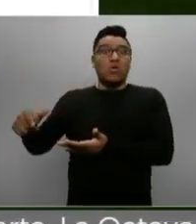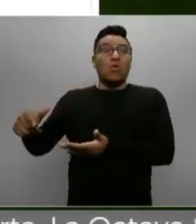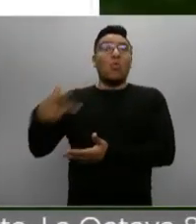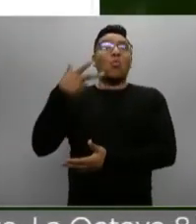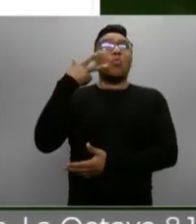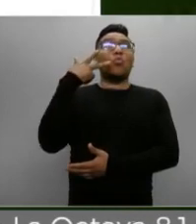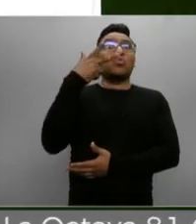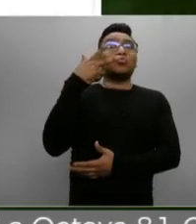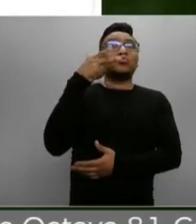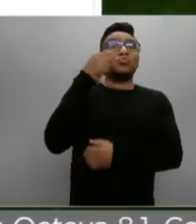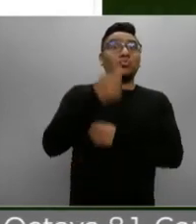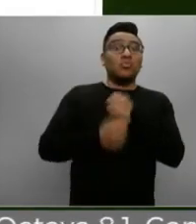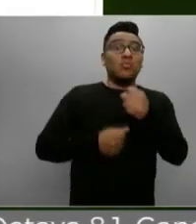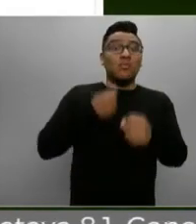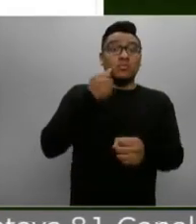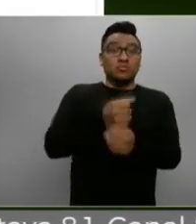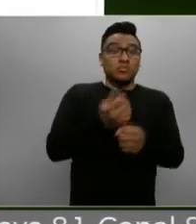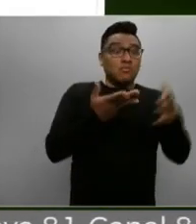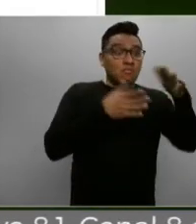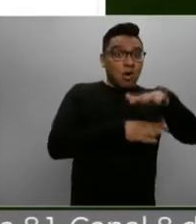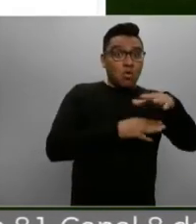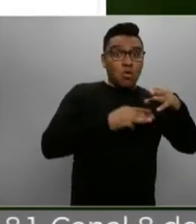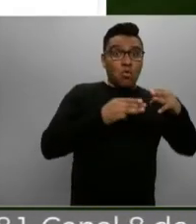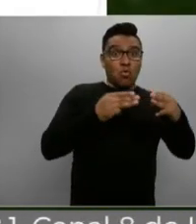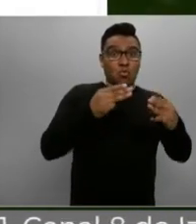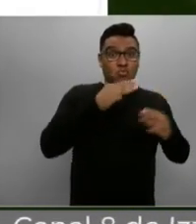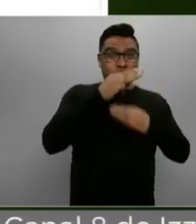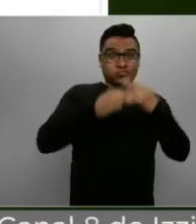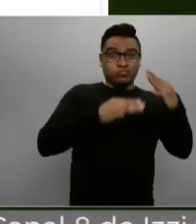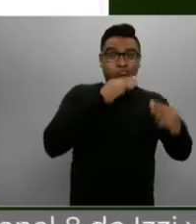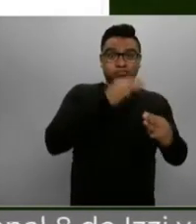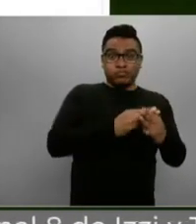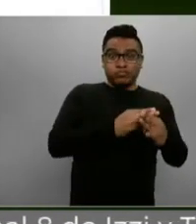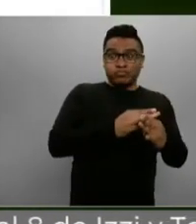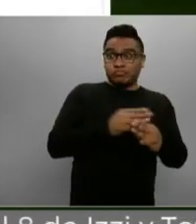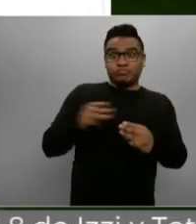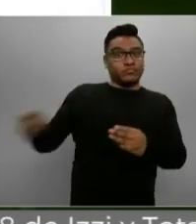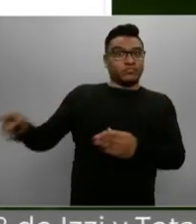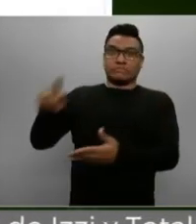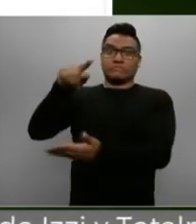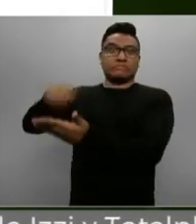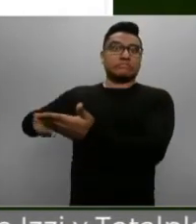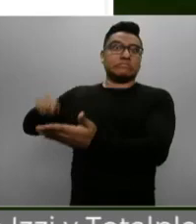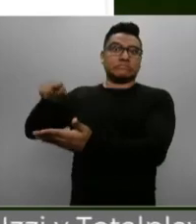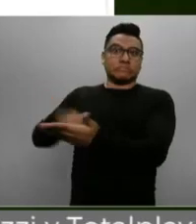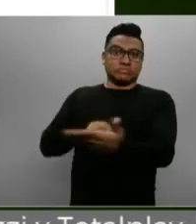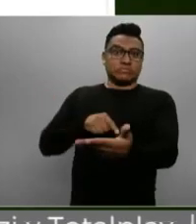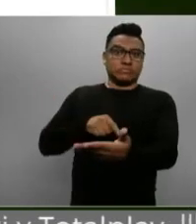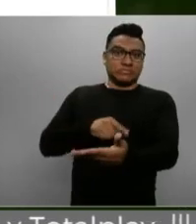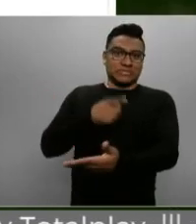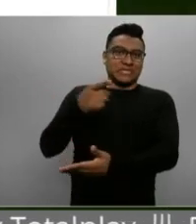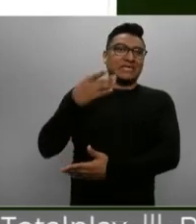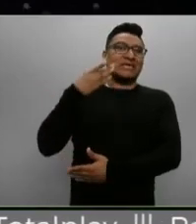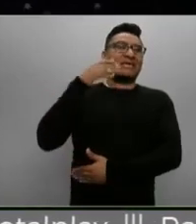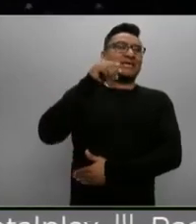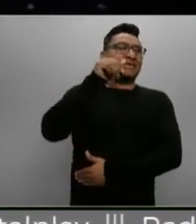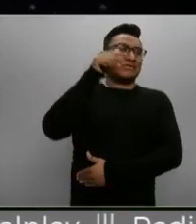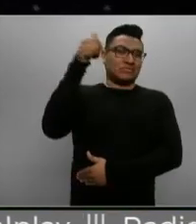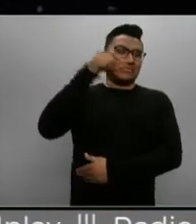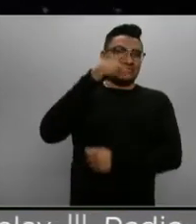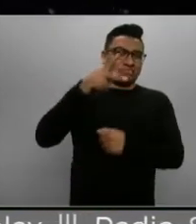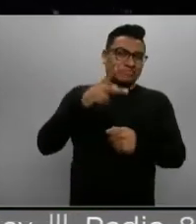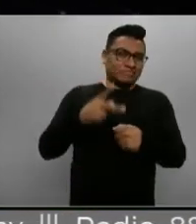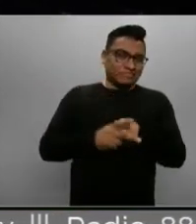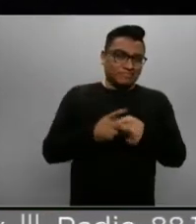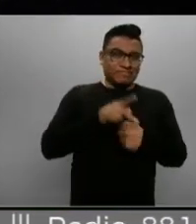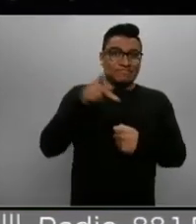mundial, y además en Sri Lanka fue investigada por sobornos en campaña